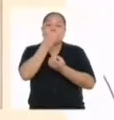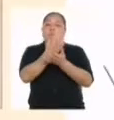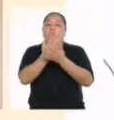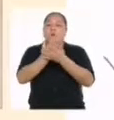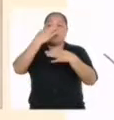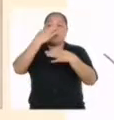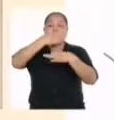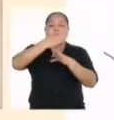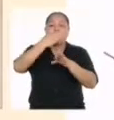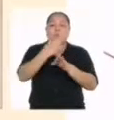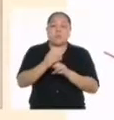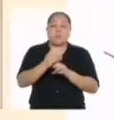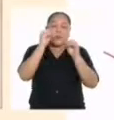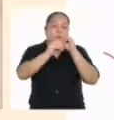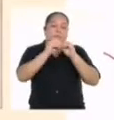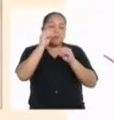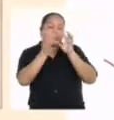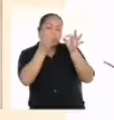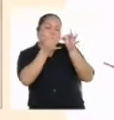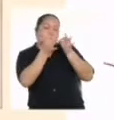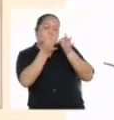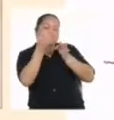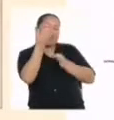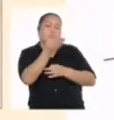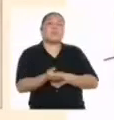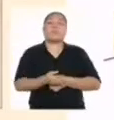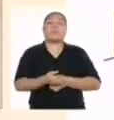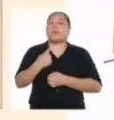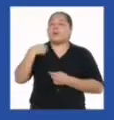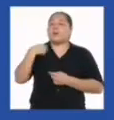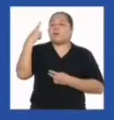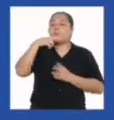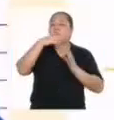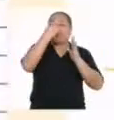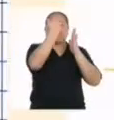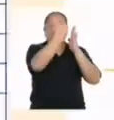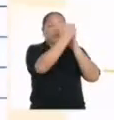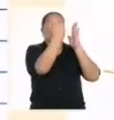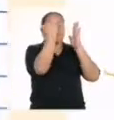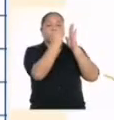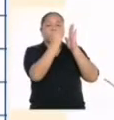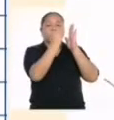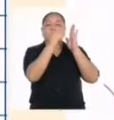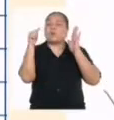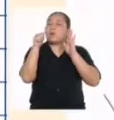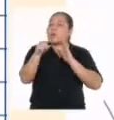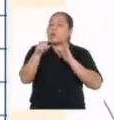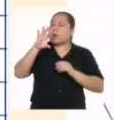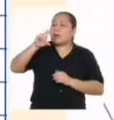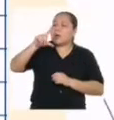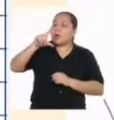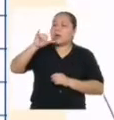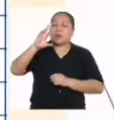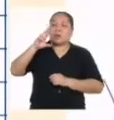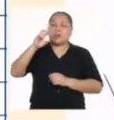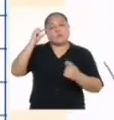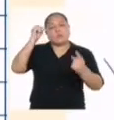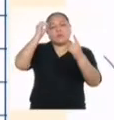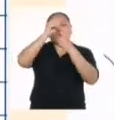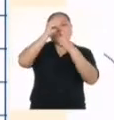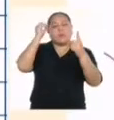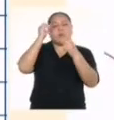forma de describirte Vamos con el siguiente criterio ¿El caligrama cumple su